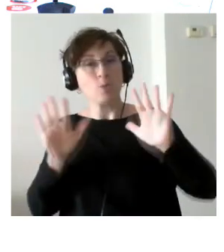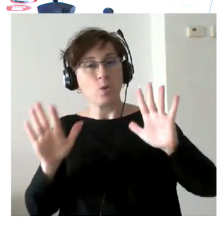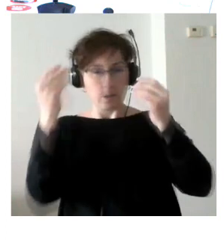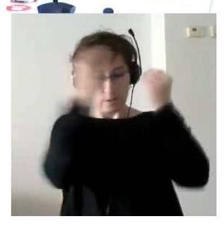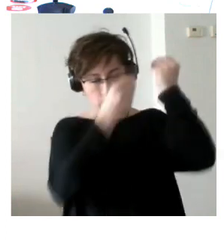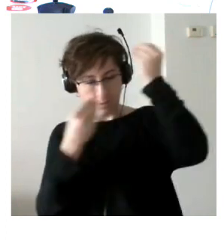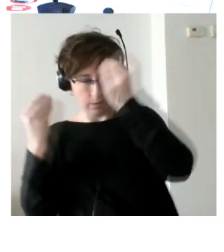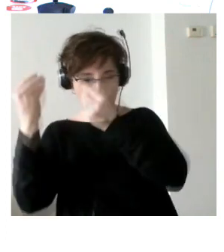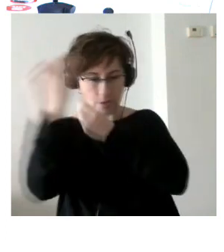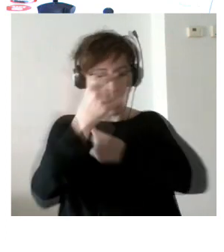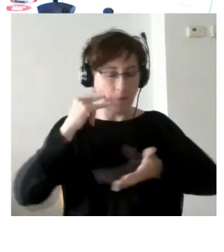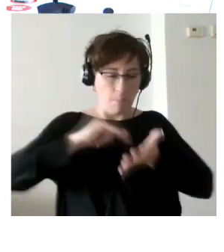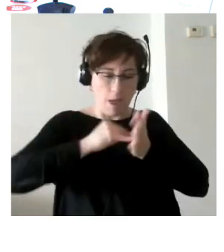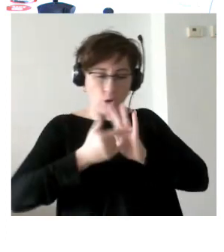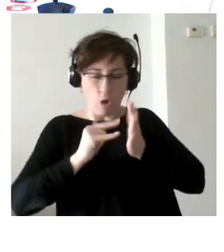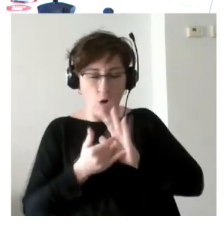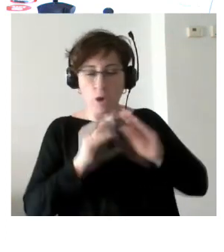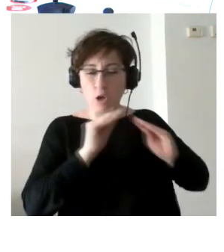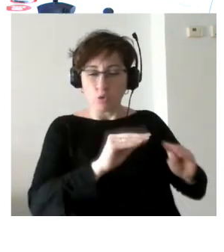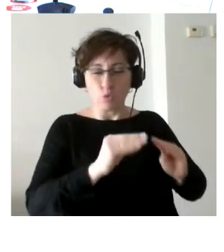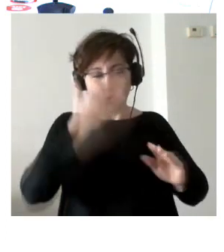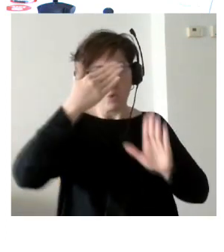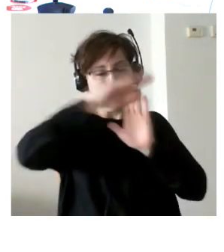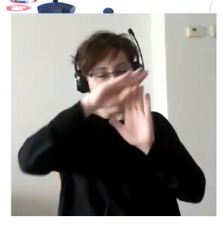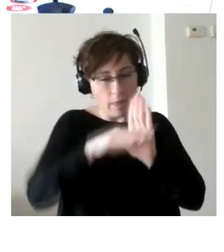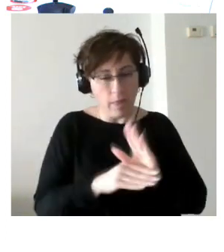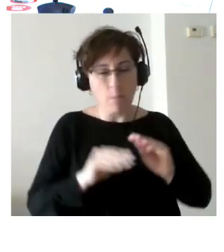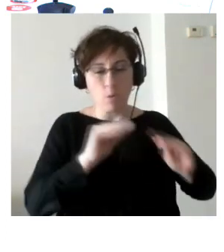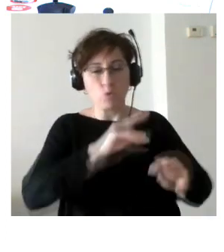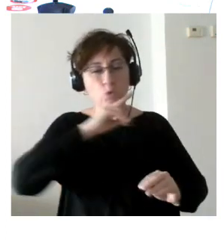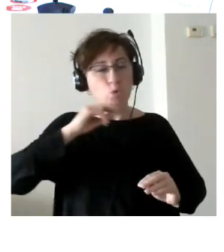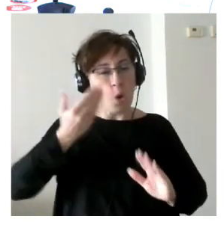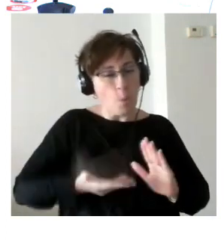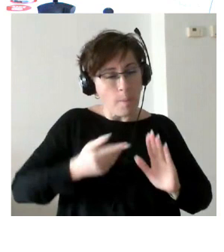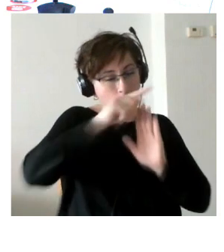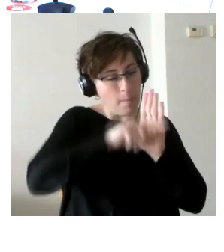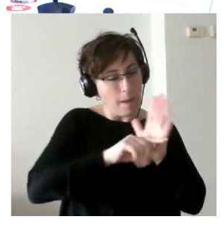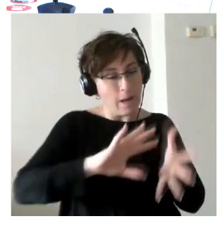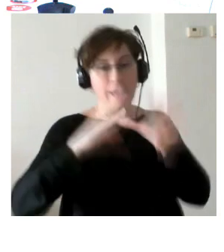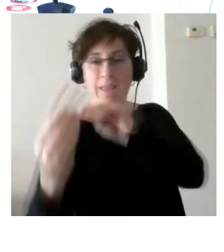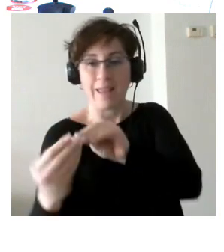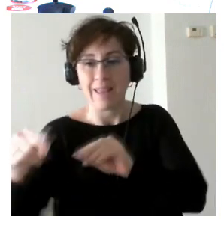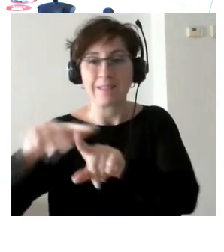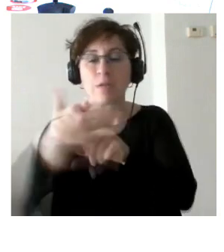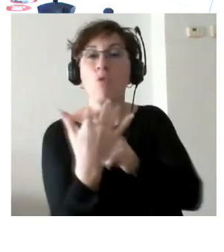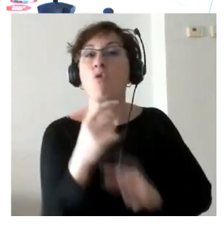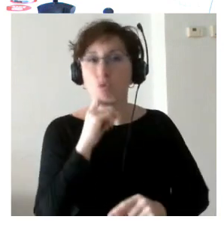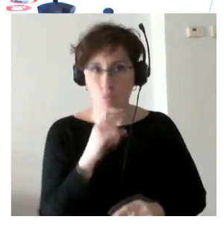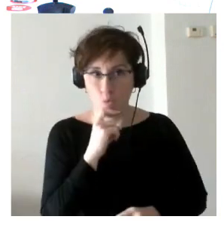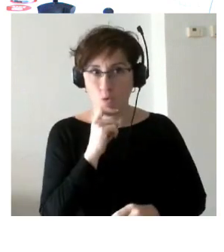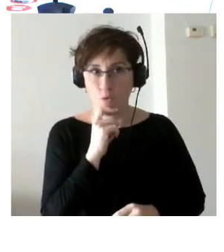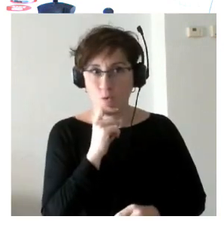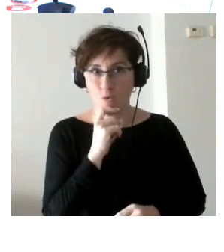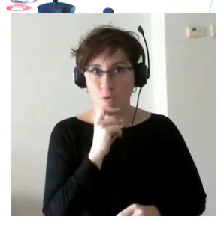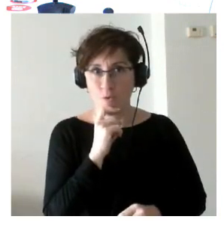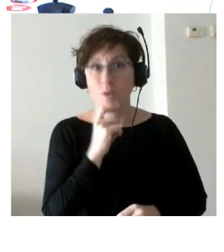cómo sin perder los principios y valores que establece empleo personalizado el cómo poderlo adaptar a diferentes realidades y creo que como